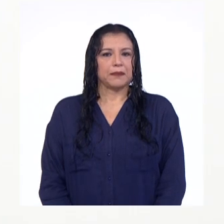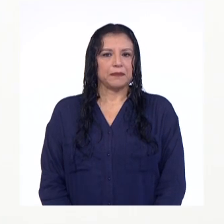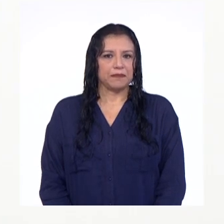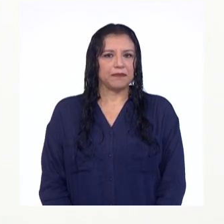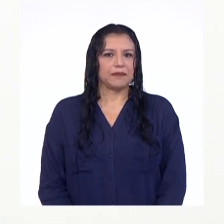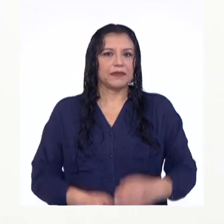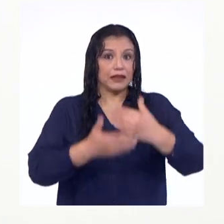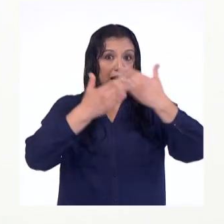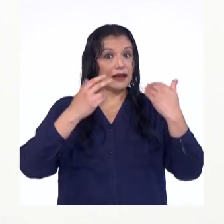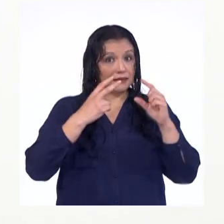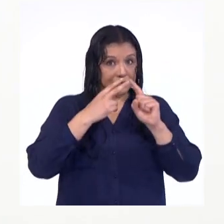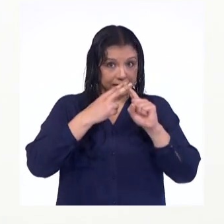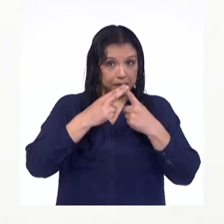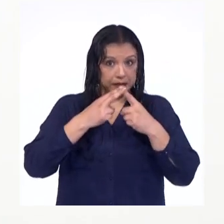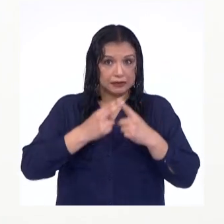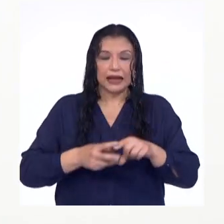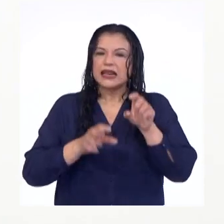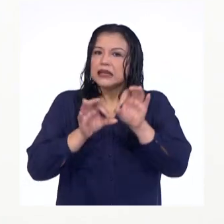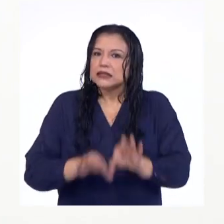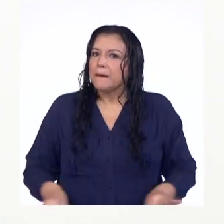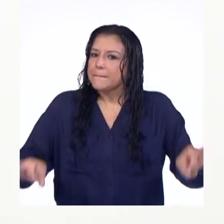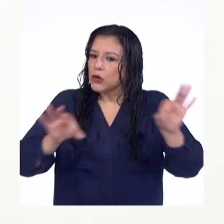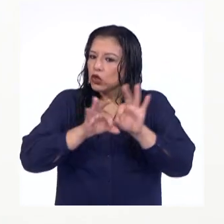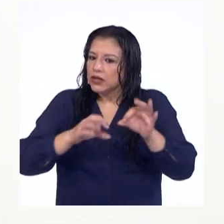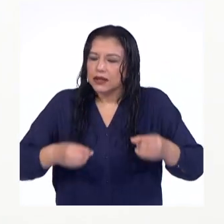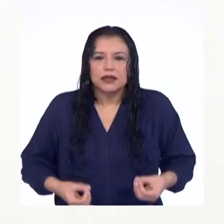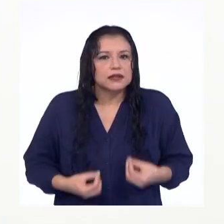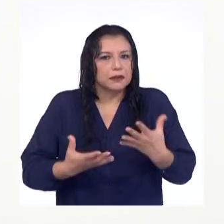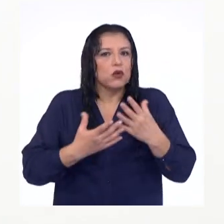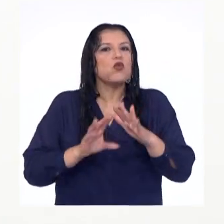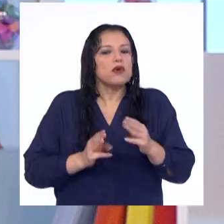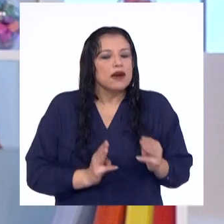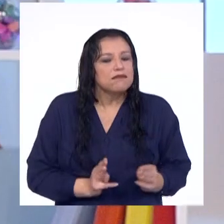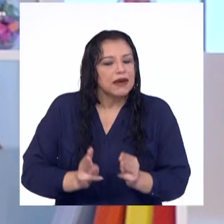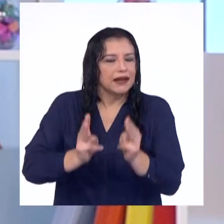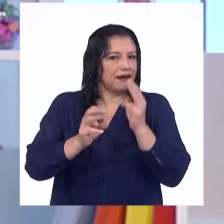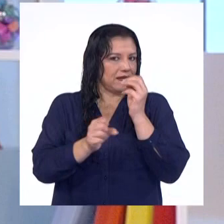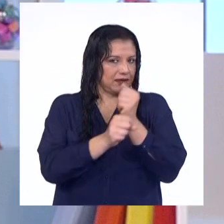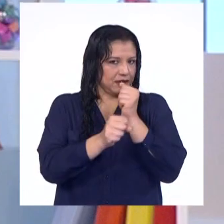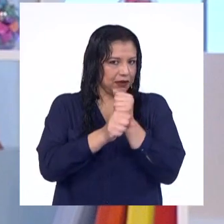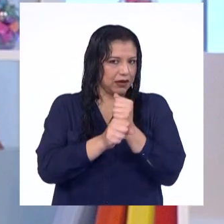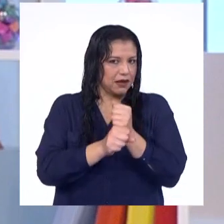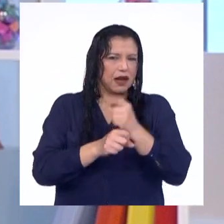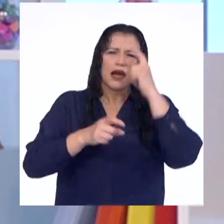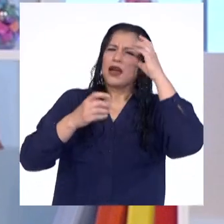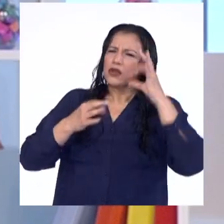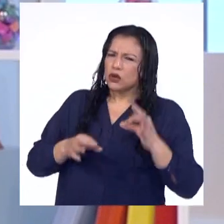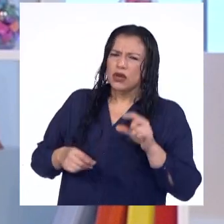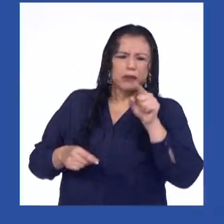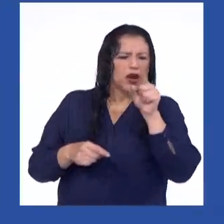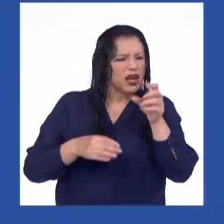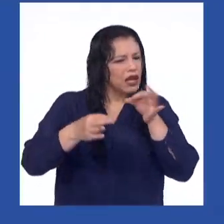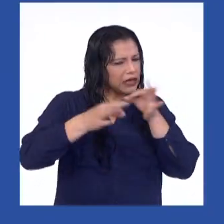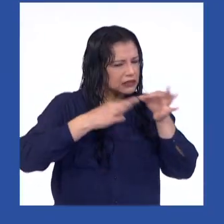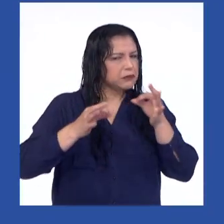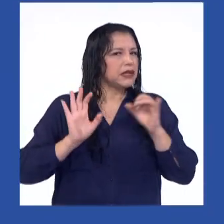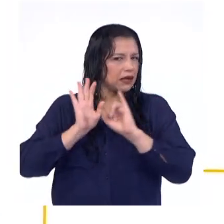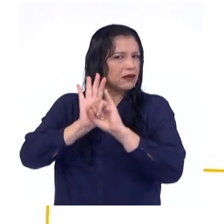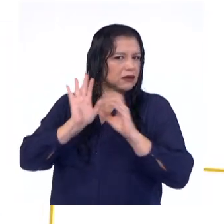Antes de comenzar, es importante establecer una ruta de trabajo. Creo que por ahí hay una imagen que explica eso, ¿no?